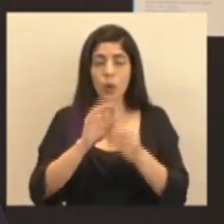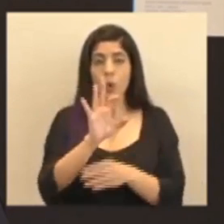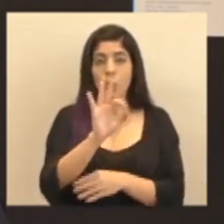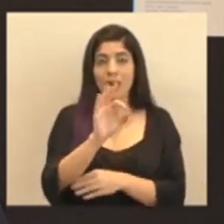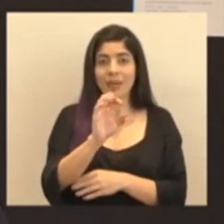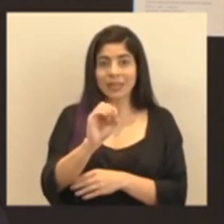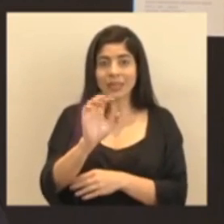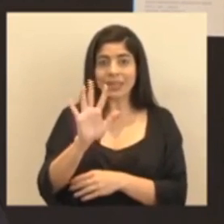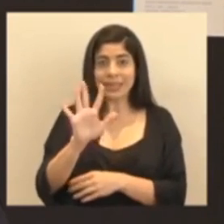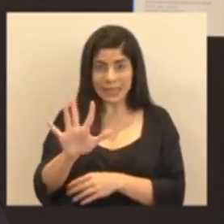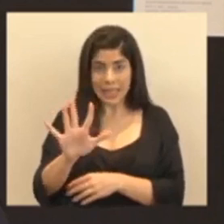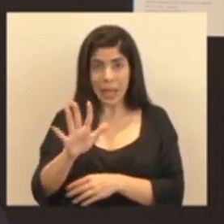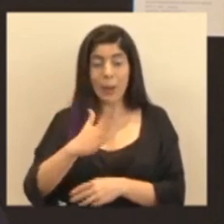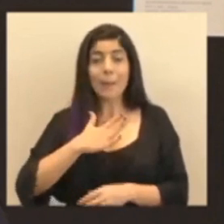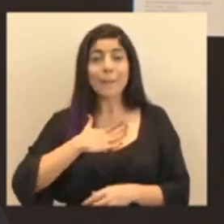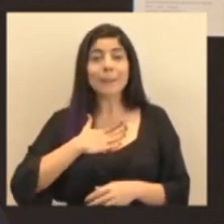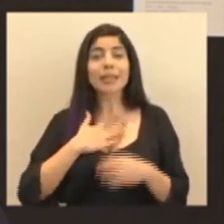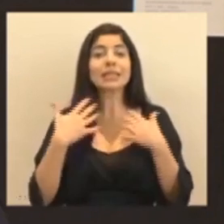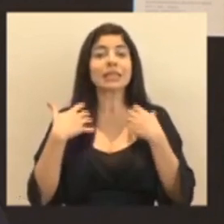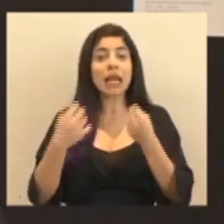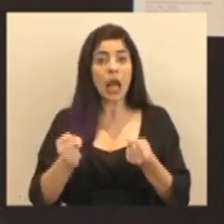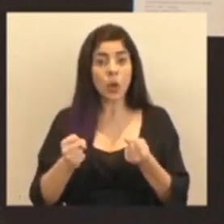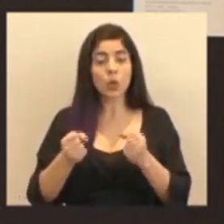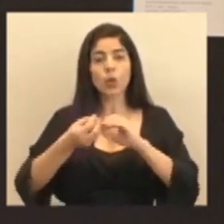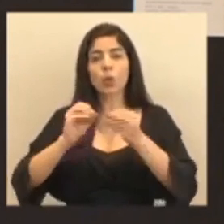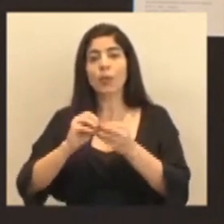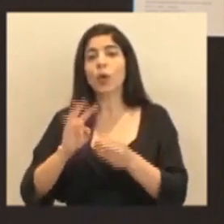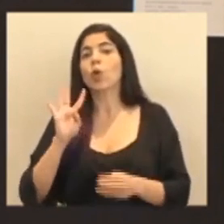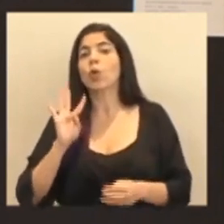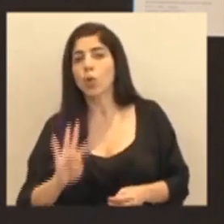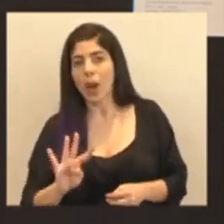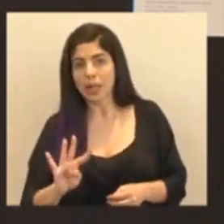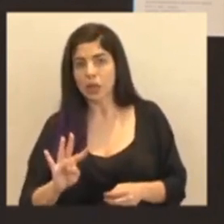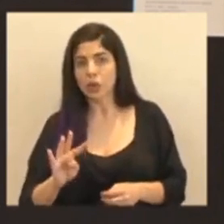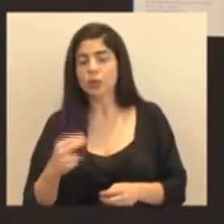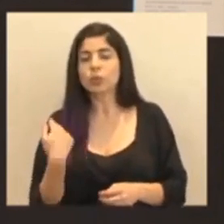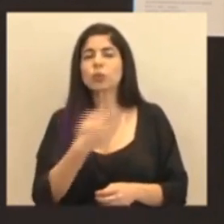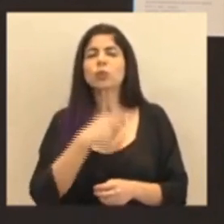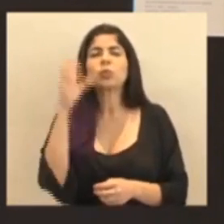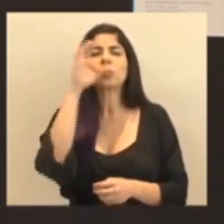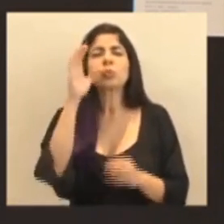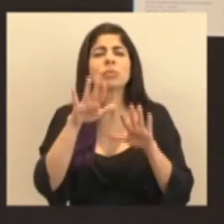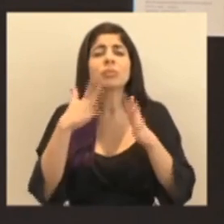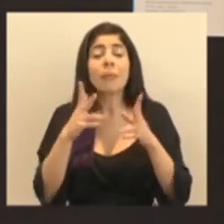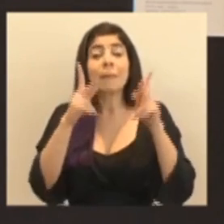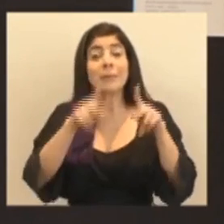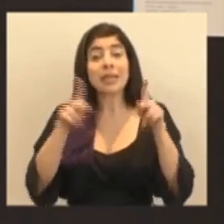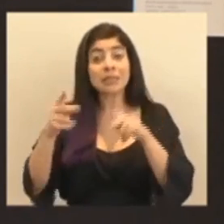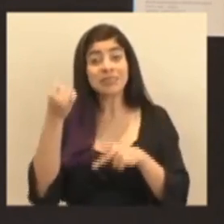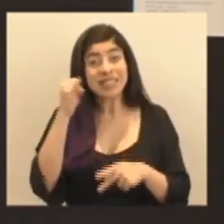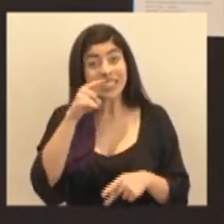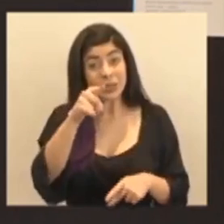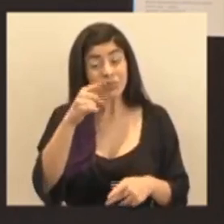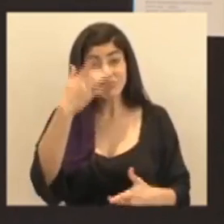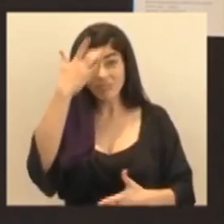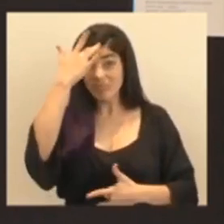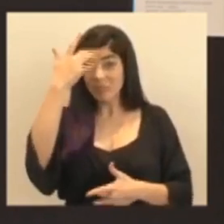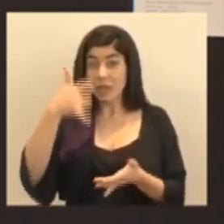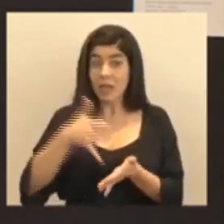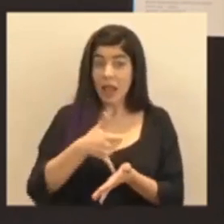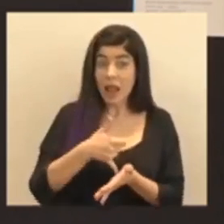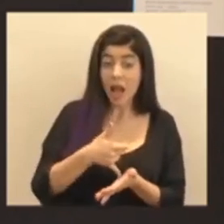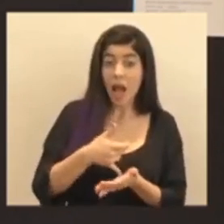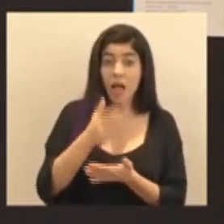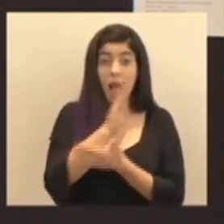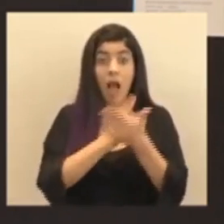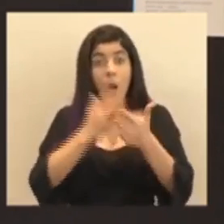905-MI-SALUD, opción 4. Lo que buscamos es que las personas que son crónicos por